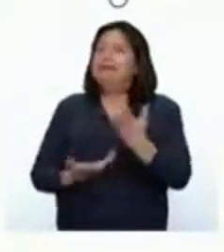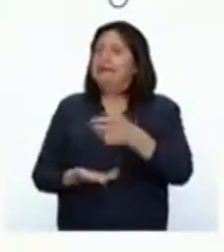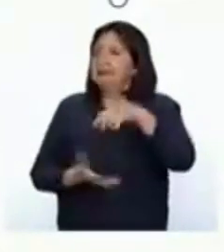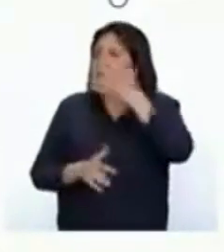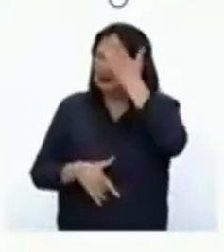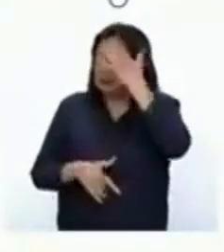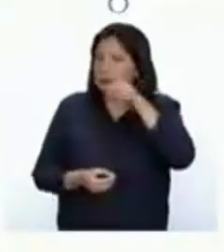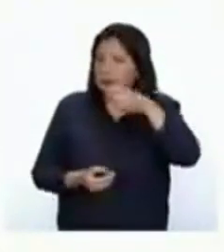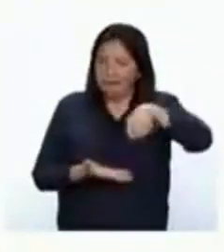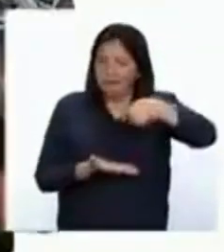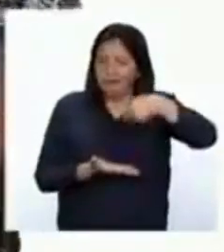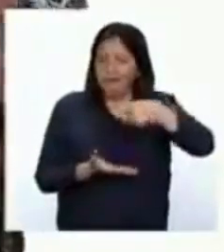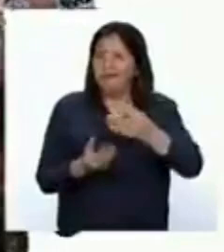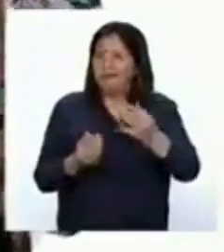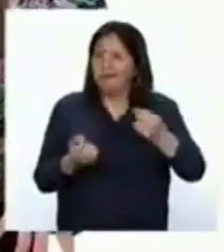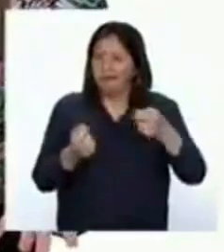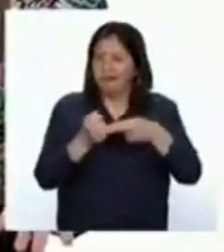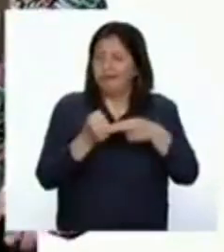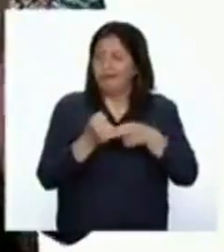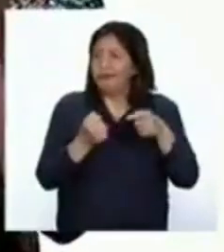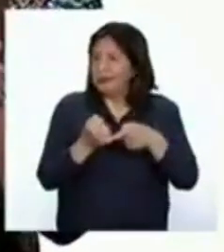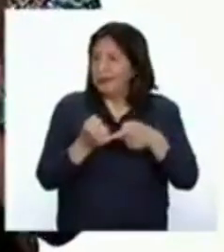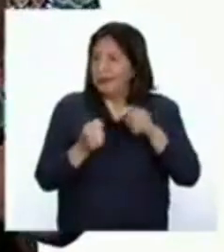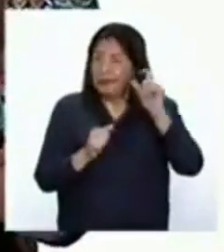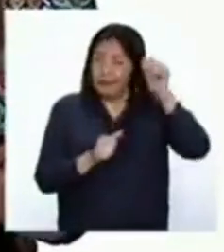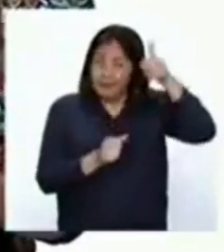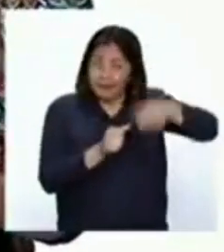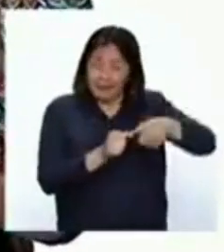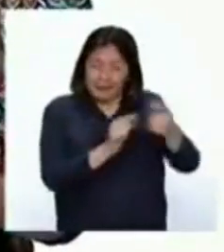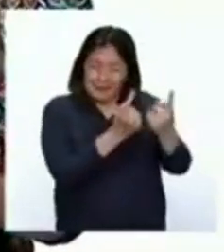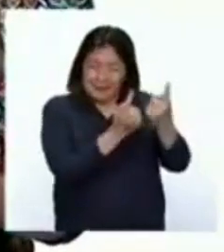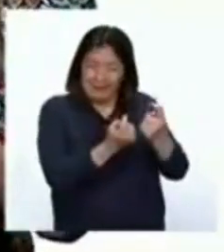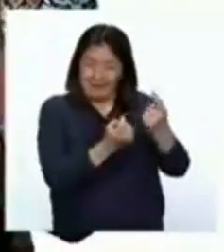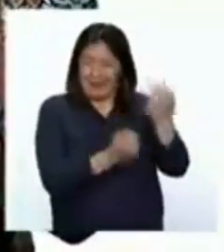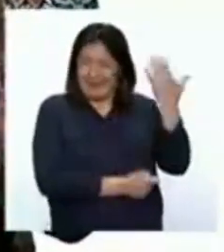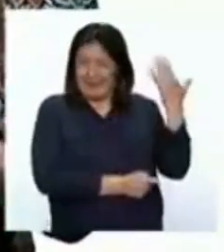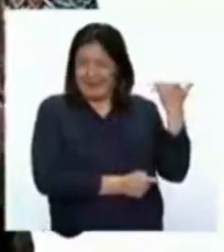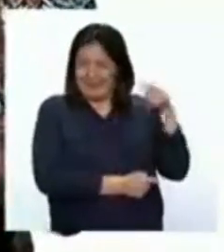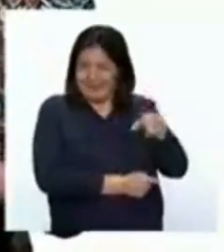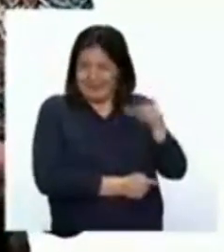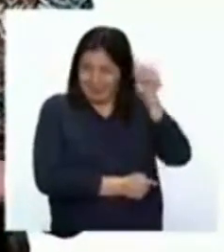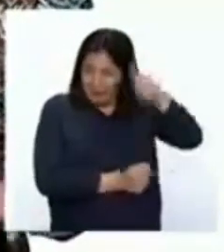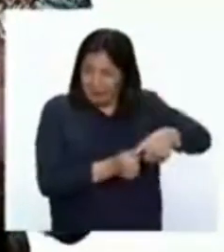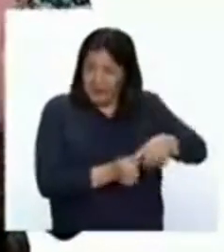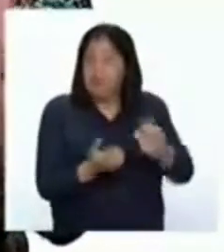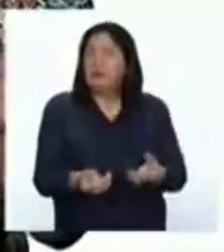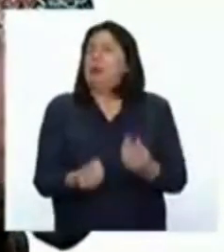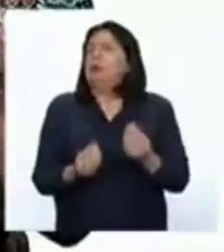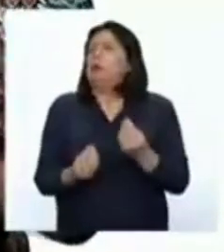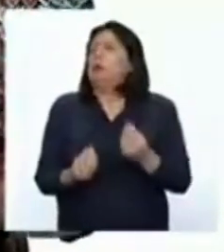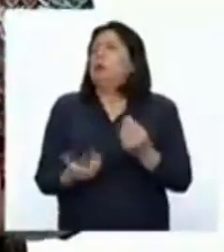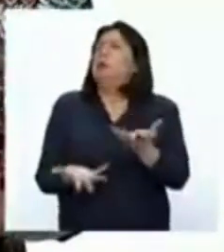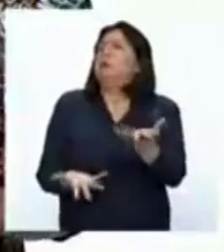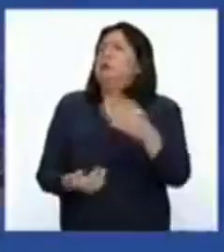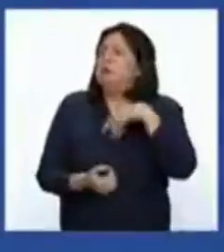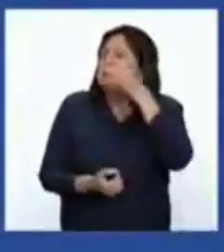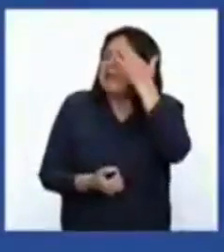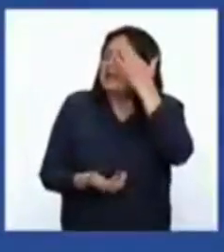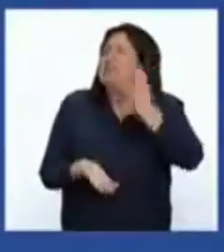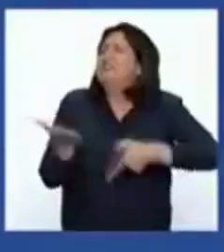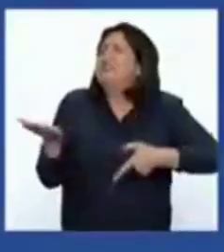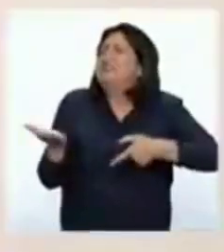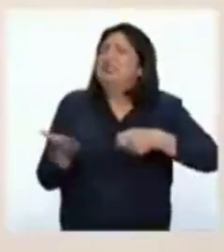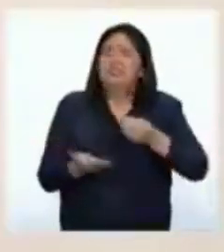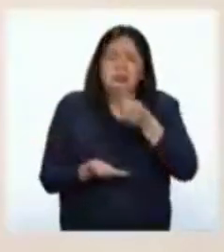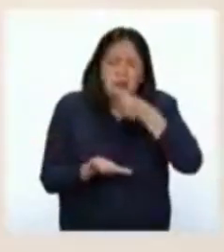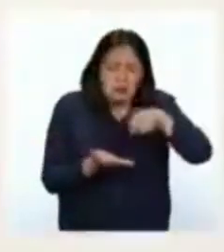alimentación rica en hierro. ¿Recuerdan la pregunta de hace unos minutitos? ¿Cómo podemos saber qué alimentos contienen